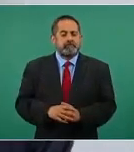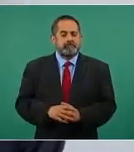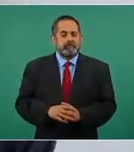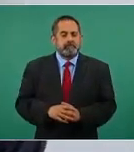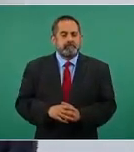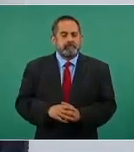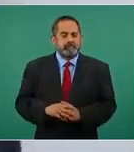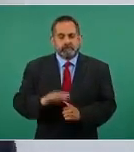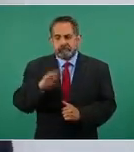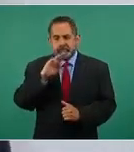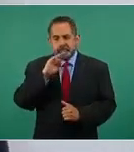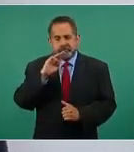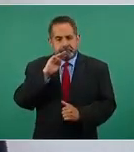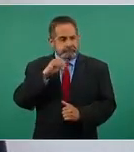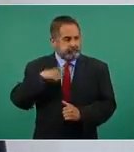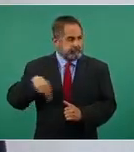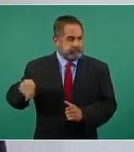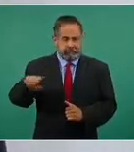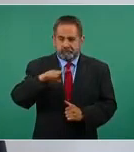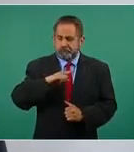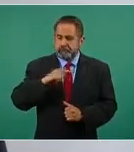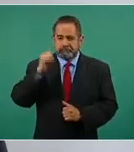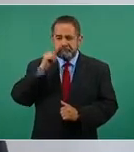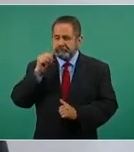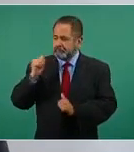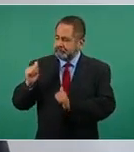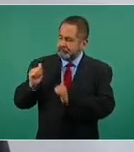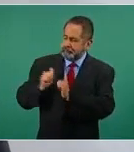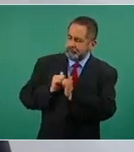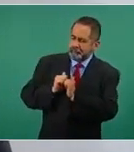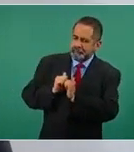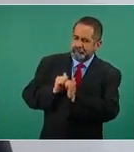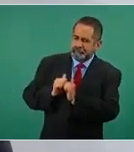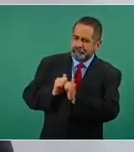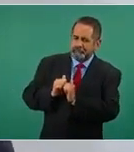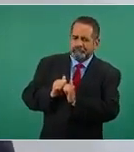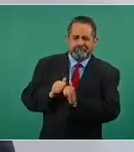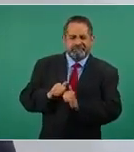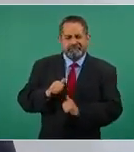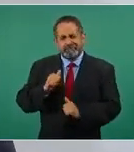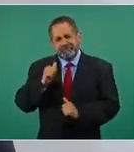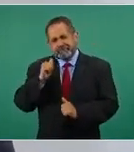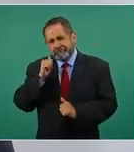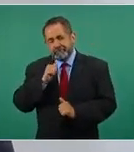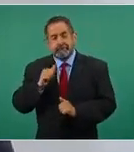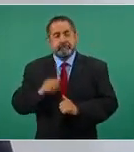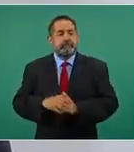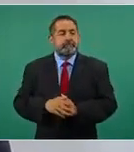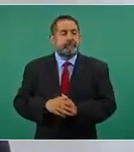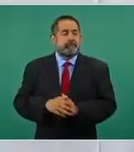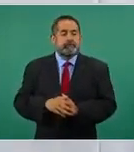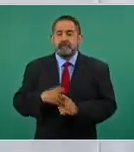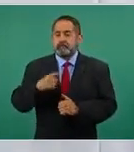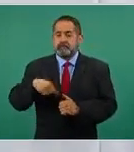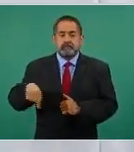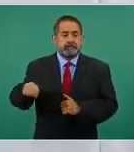acompañan, que están entre nosotros